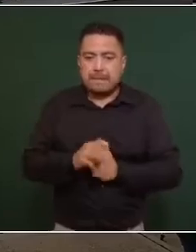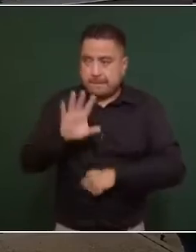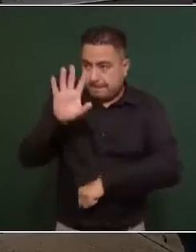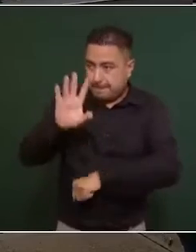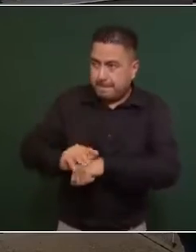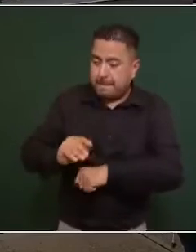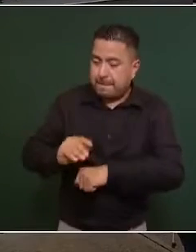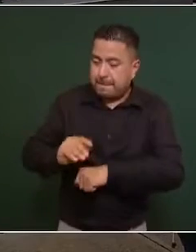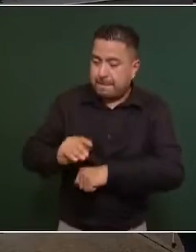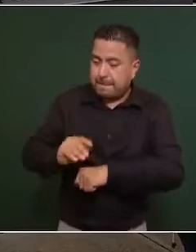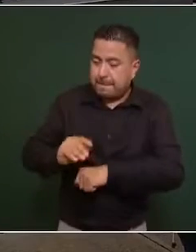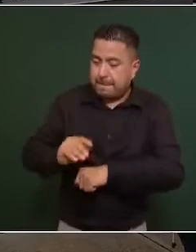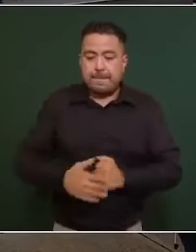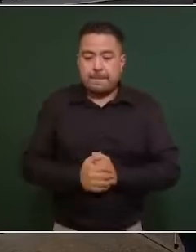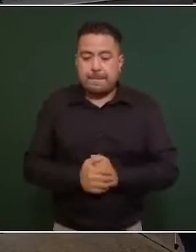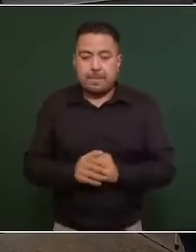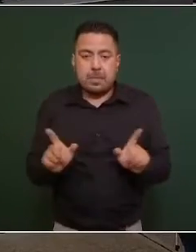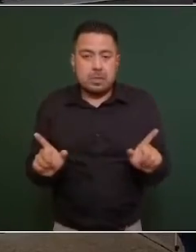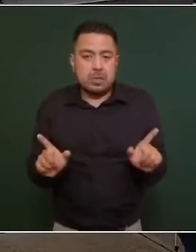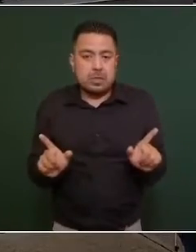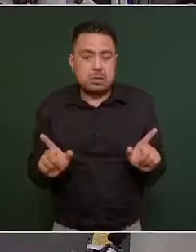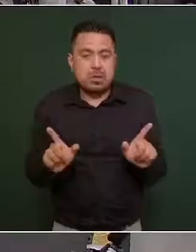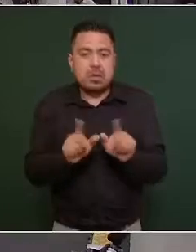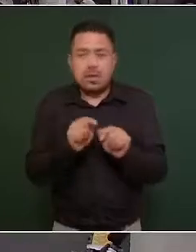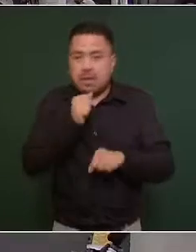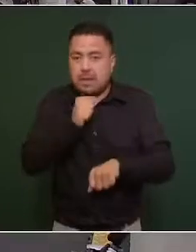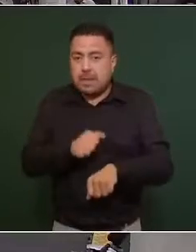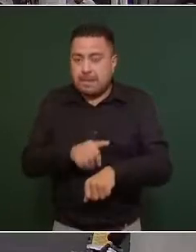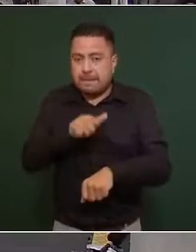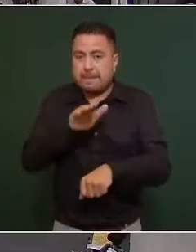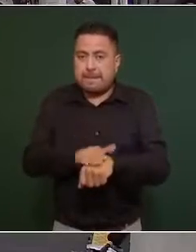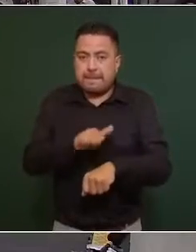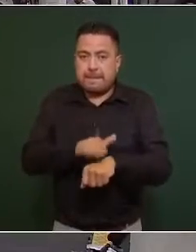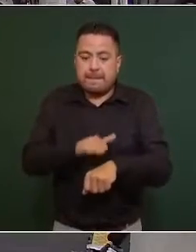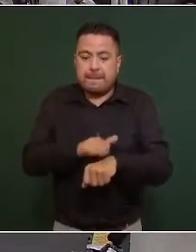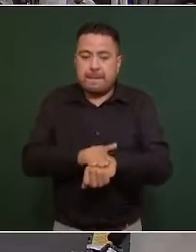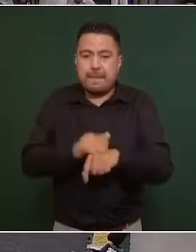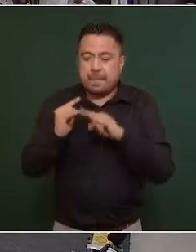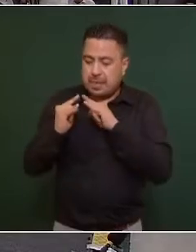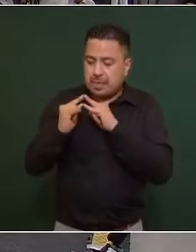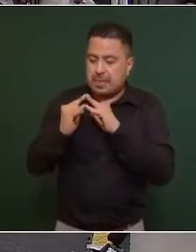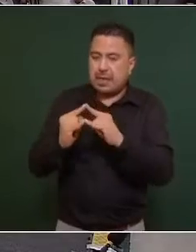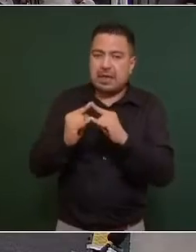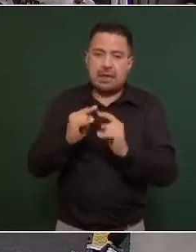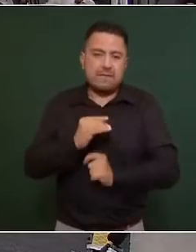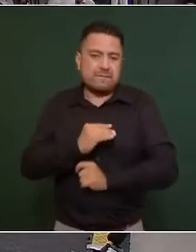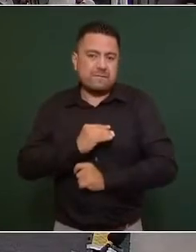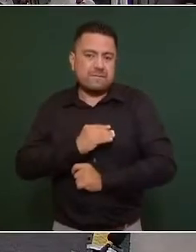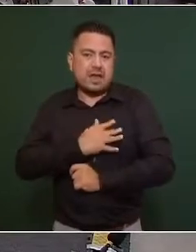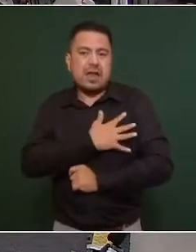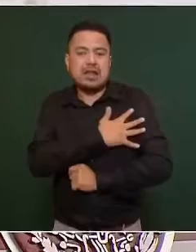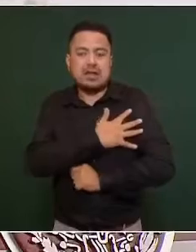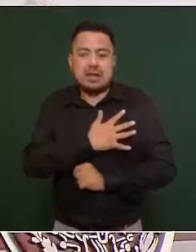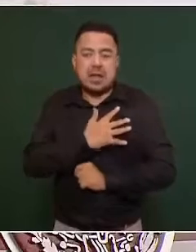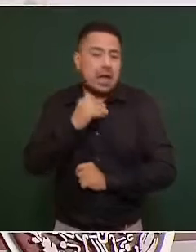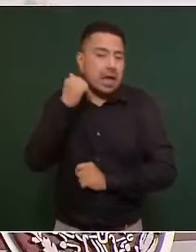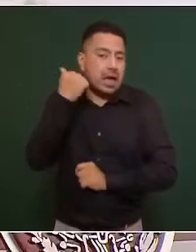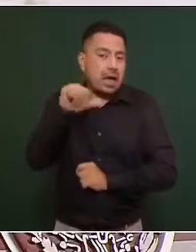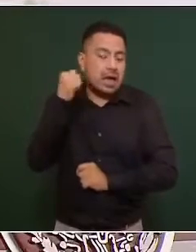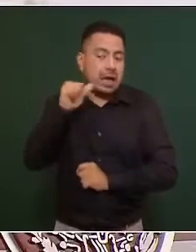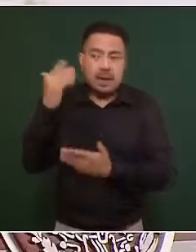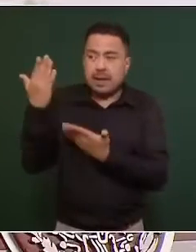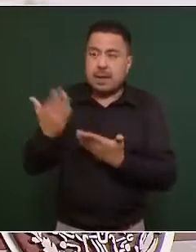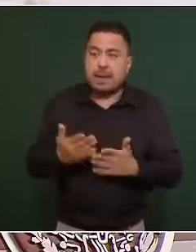Permiso, Solamente informar que el Kianguis de Bienestar llegará a Acapulco